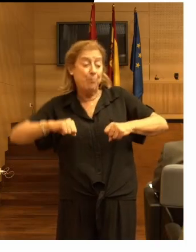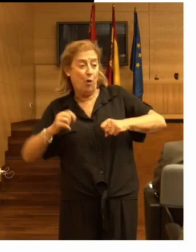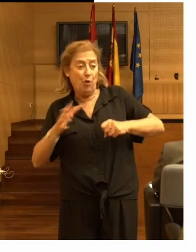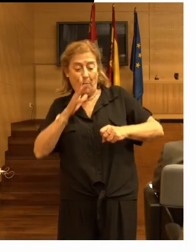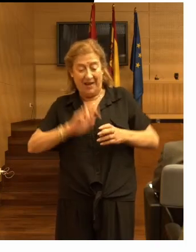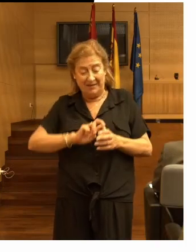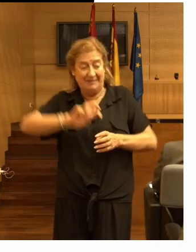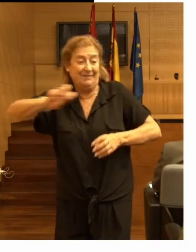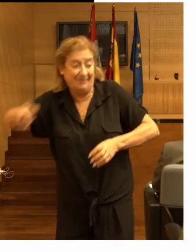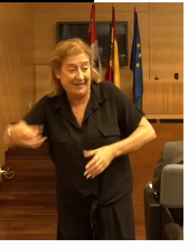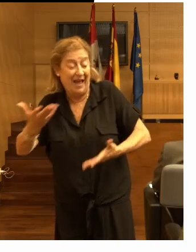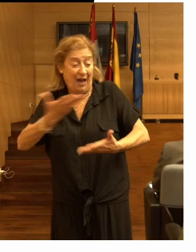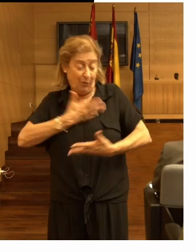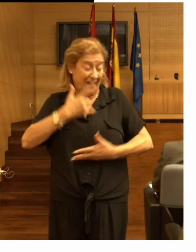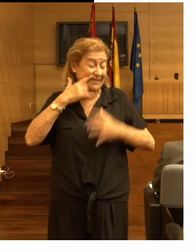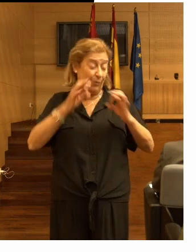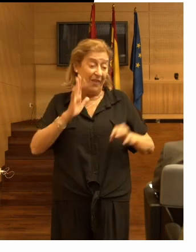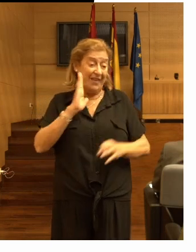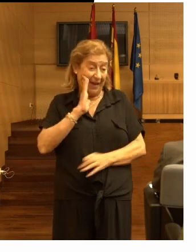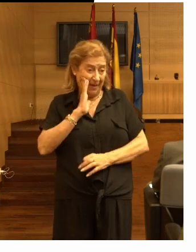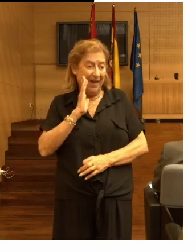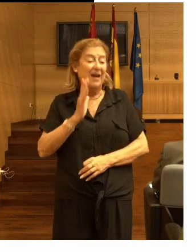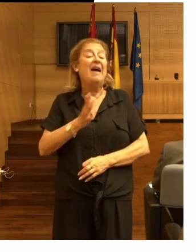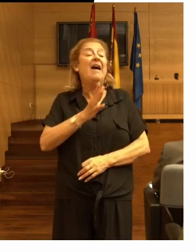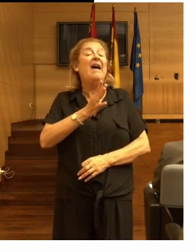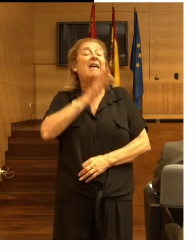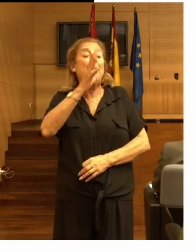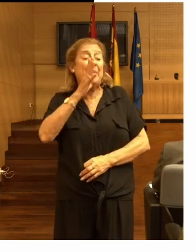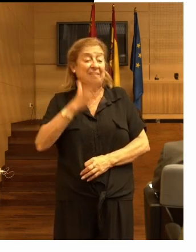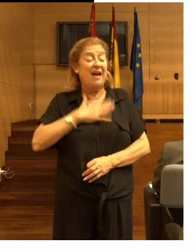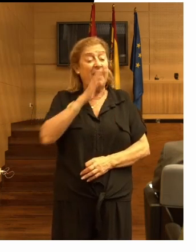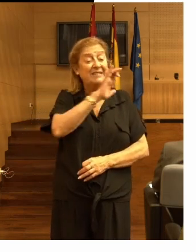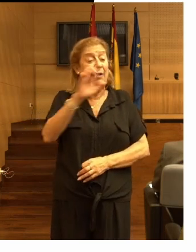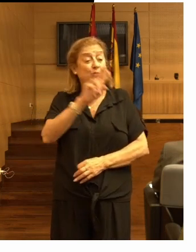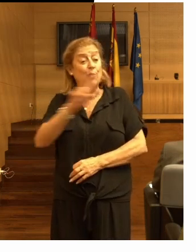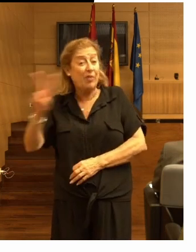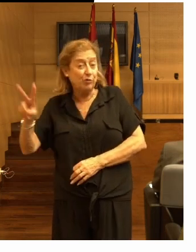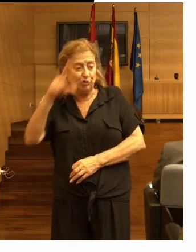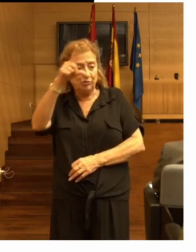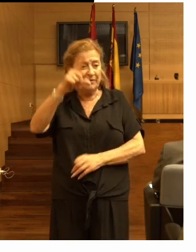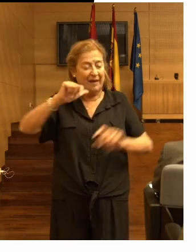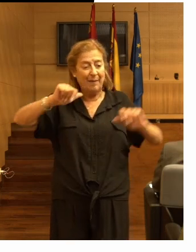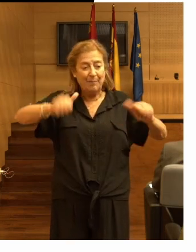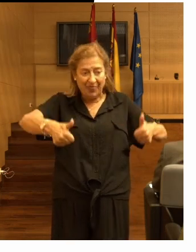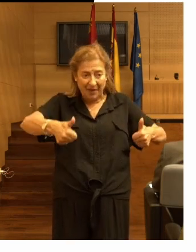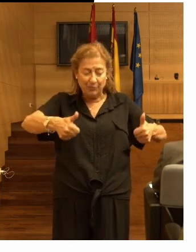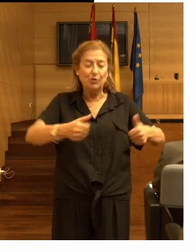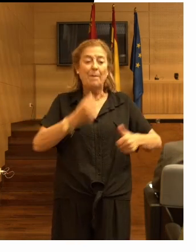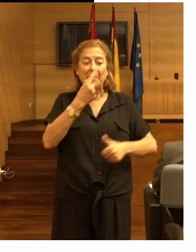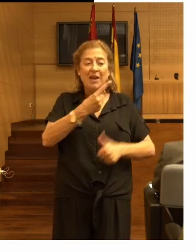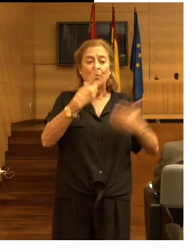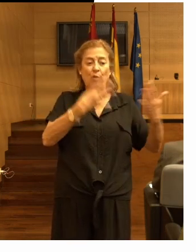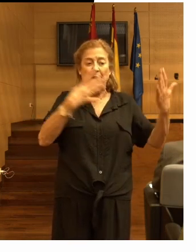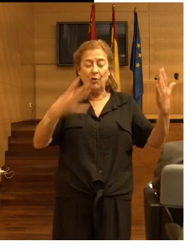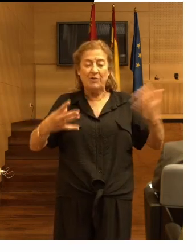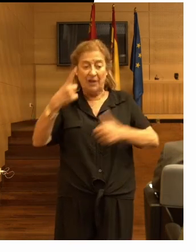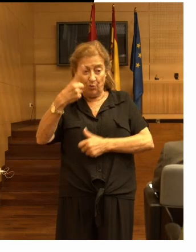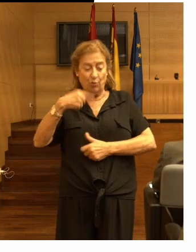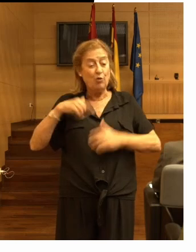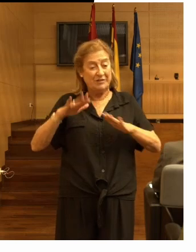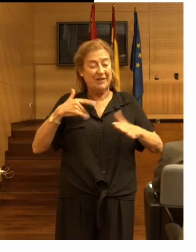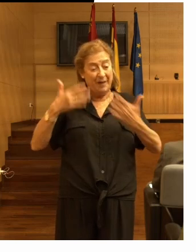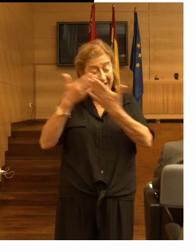salir con seguridad de la cama que ocurrió en Estados Unidos pues empezamos en 1991 yo estaba estudiando